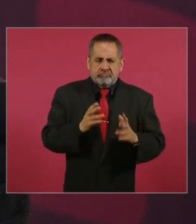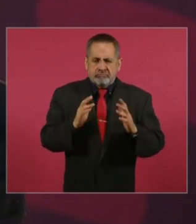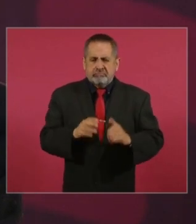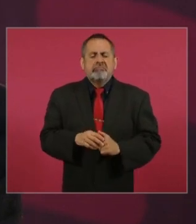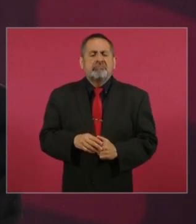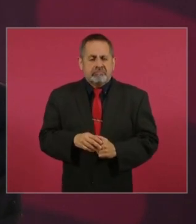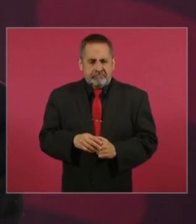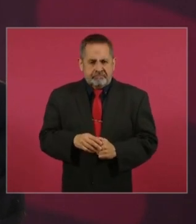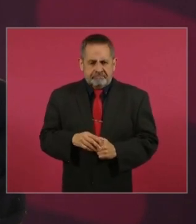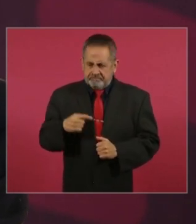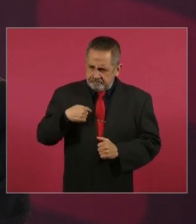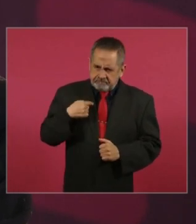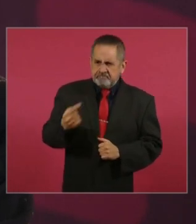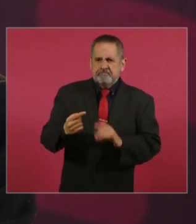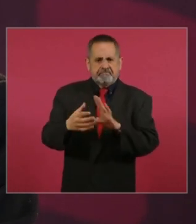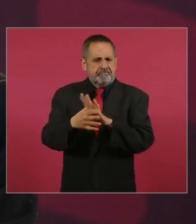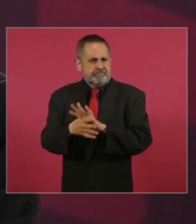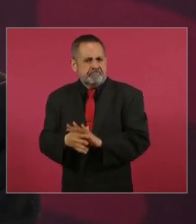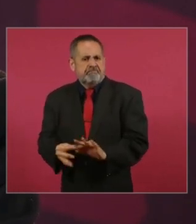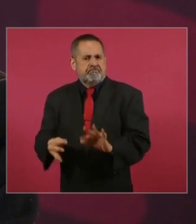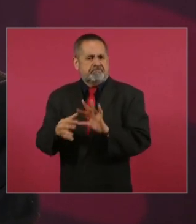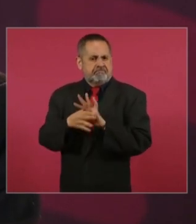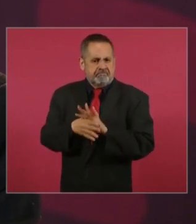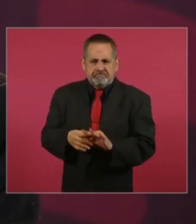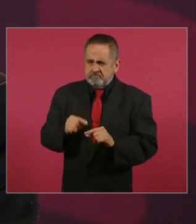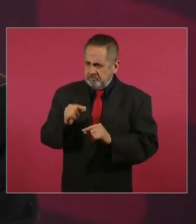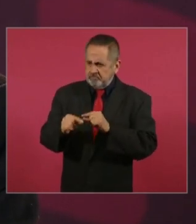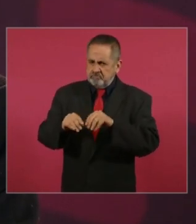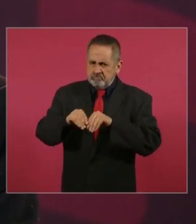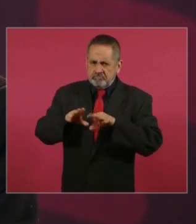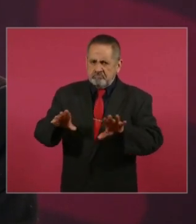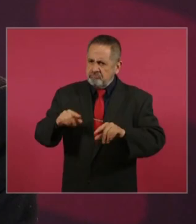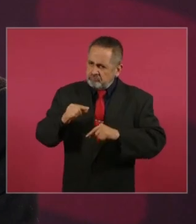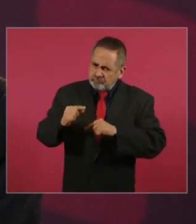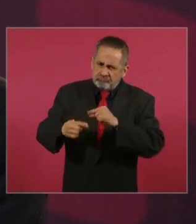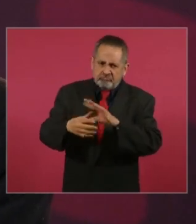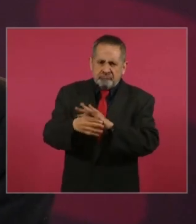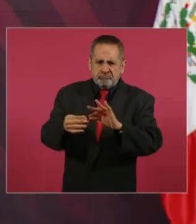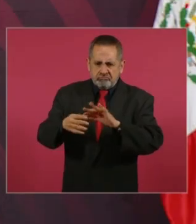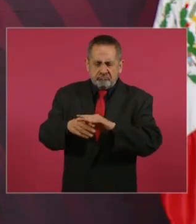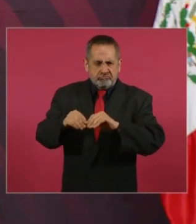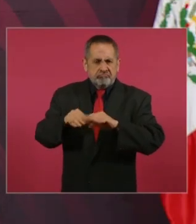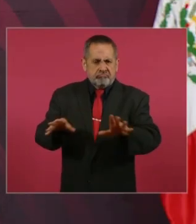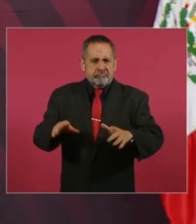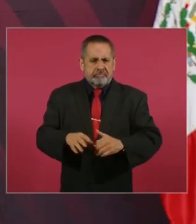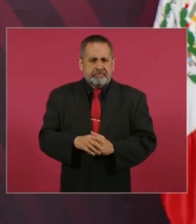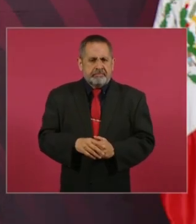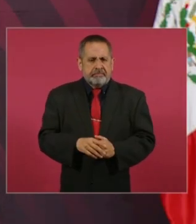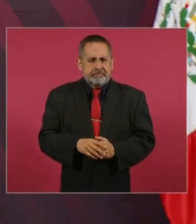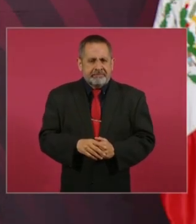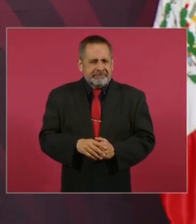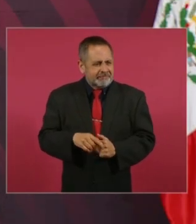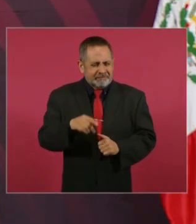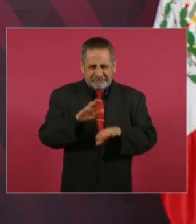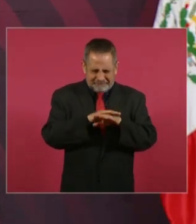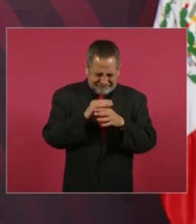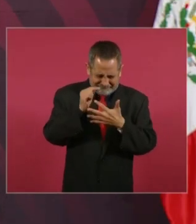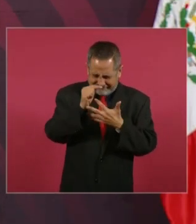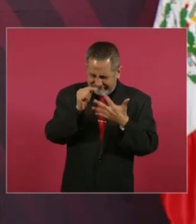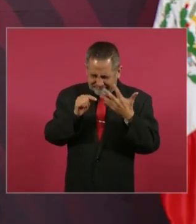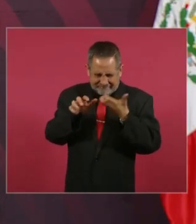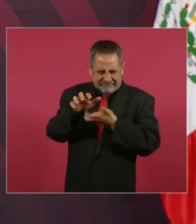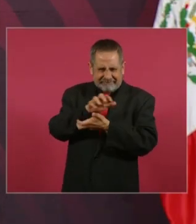Y les vamos a ir explicando poco a poco, porque es una maraña